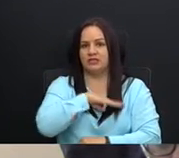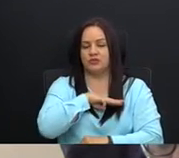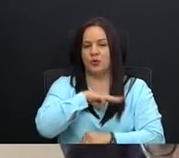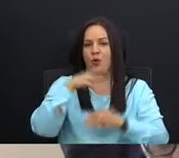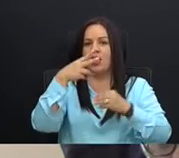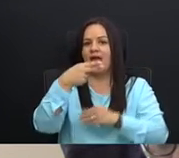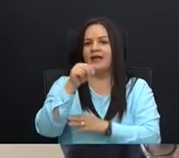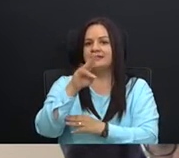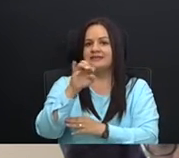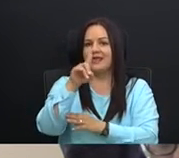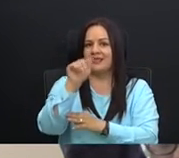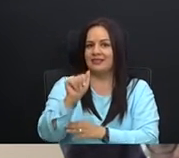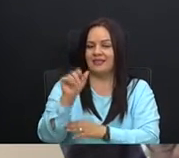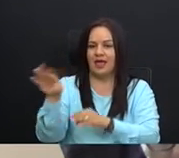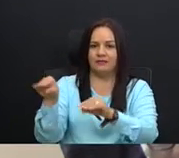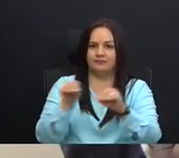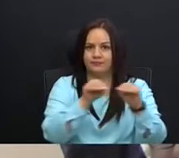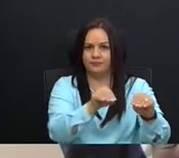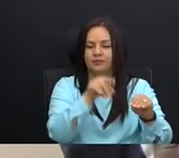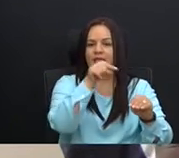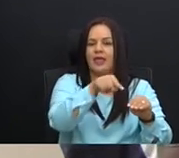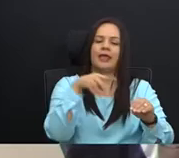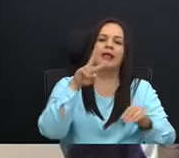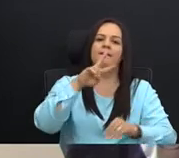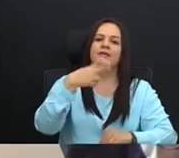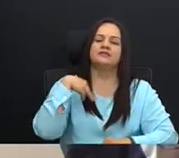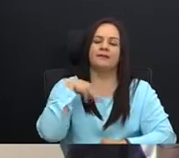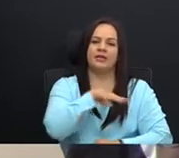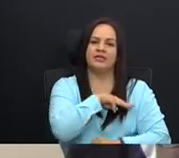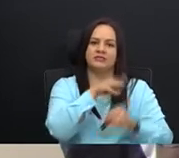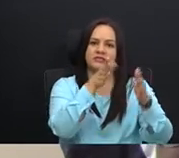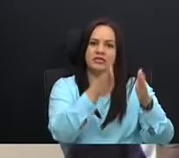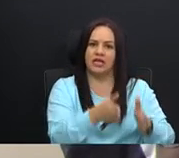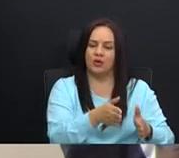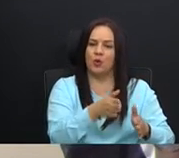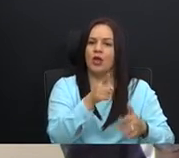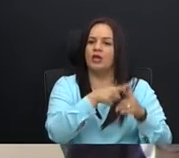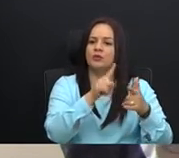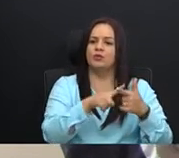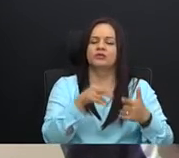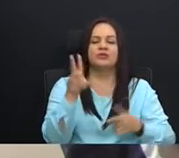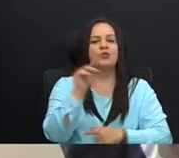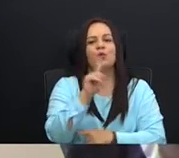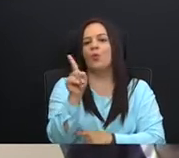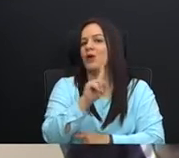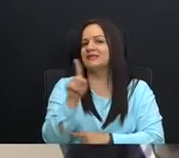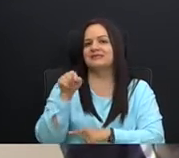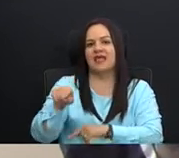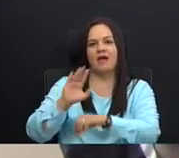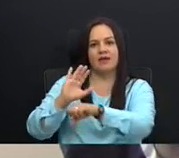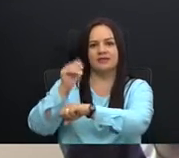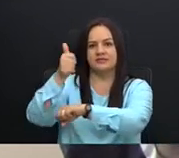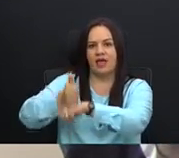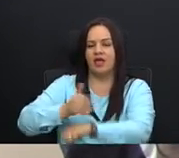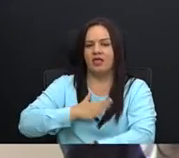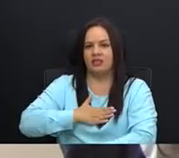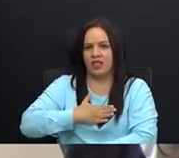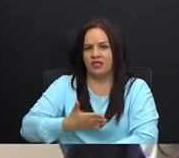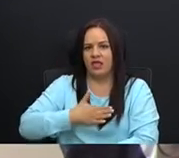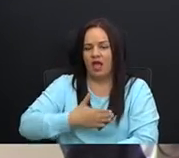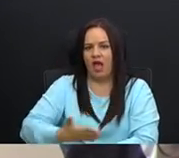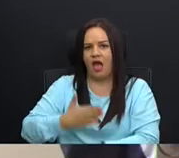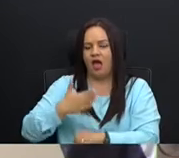propias, del, del viceministerio, con esto, lo que quiero decir, es que no estaba instalado, dedicado,